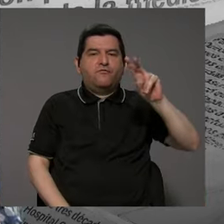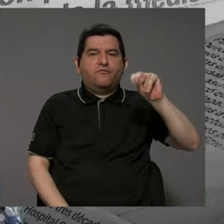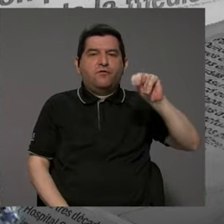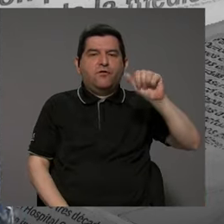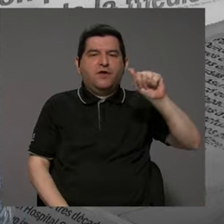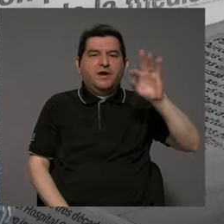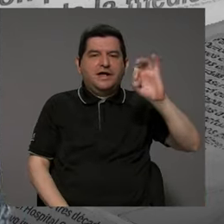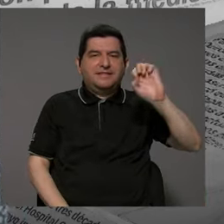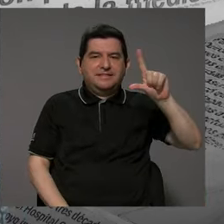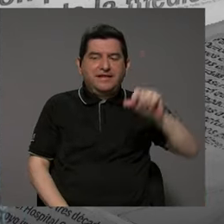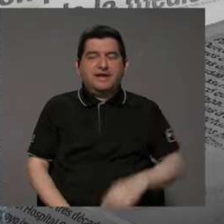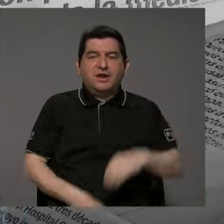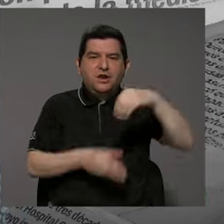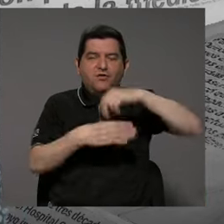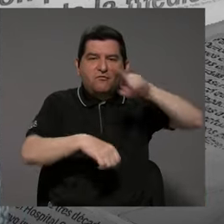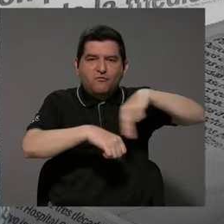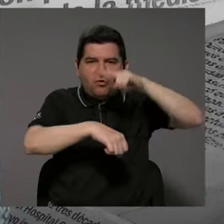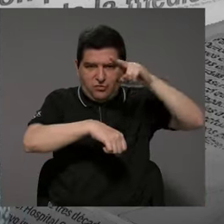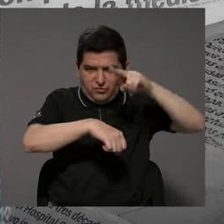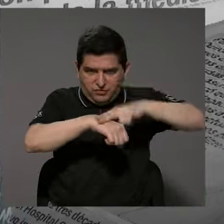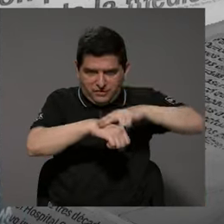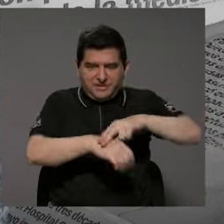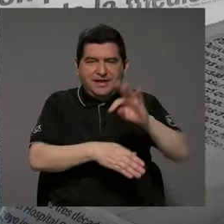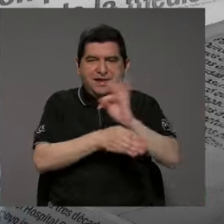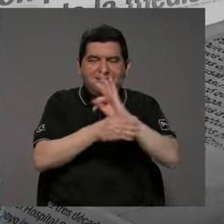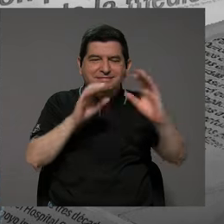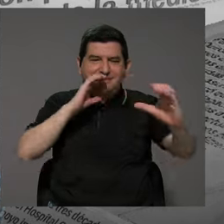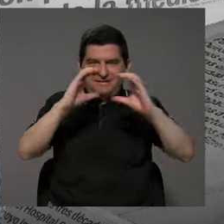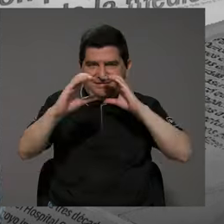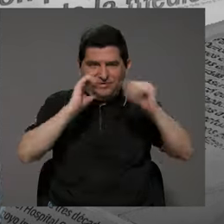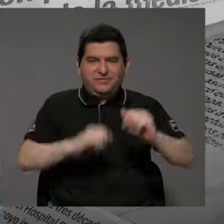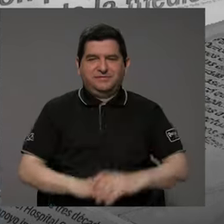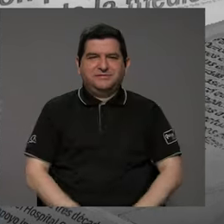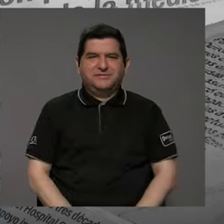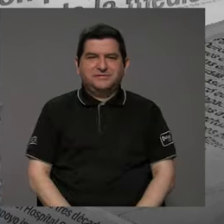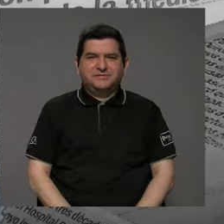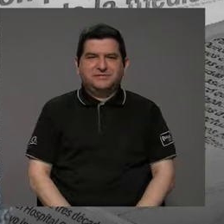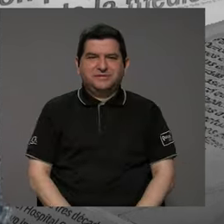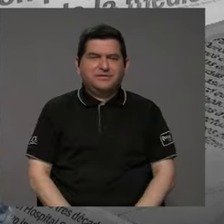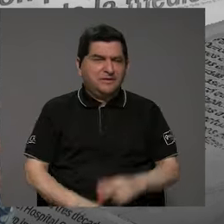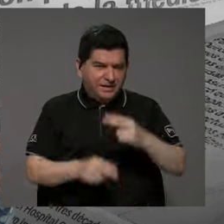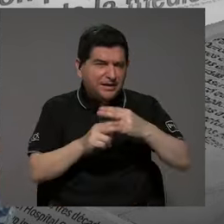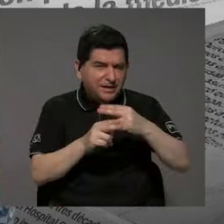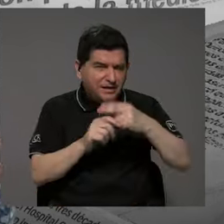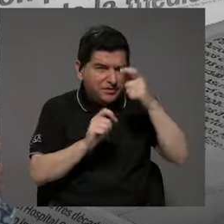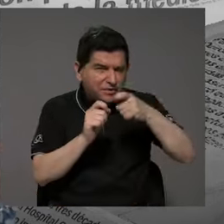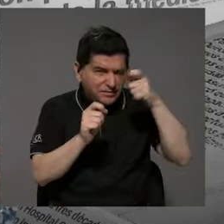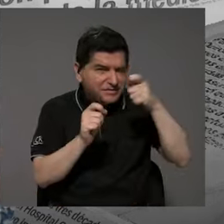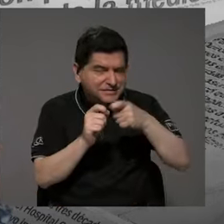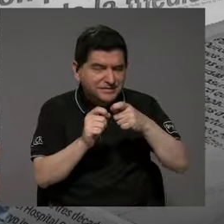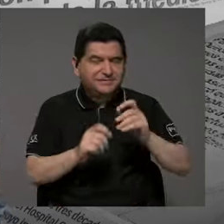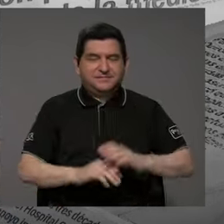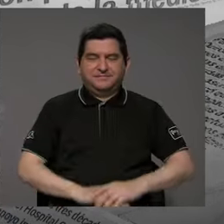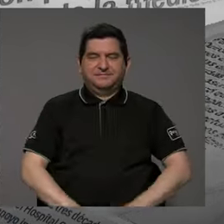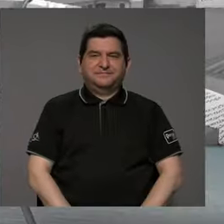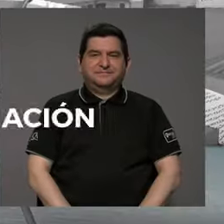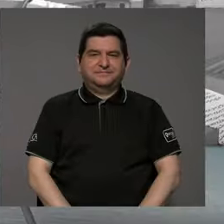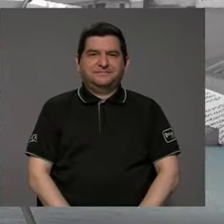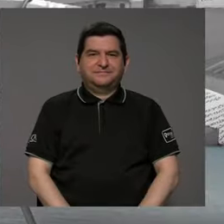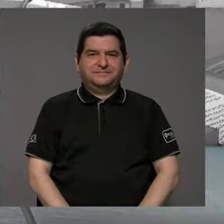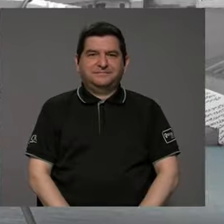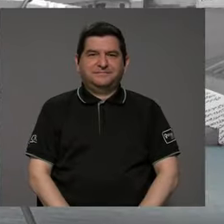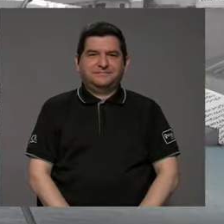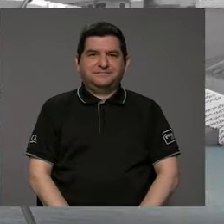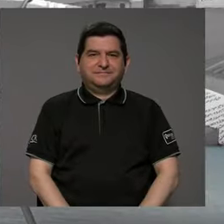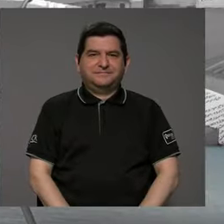el Fondo Nacional de las Telecomunicaciones, se me olvida el nombre, el Fondo Nacional Fonatel. Y resulta